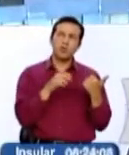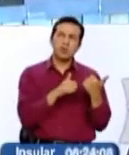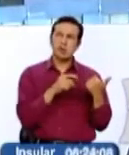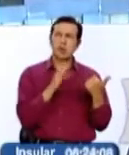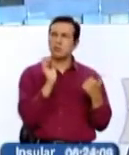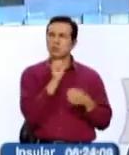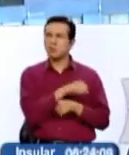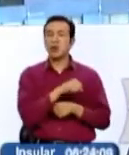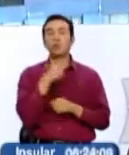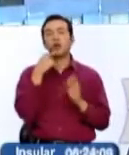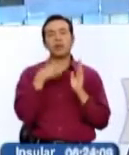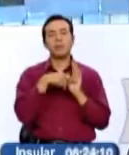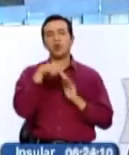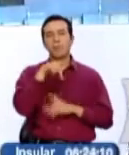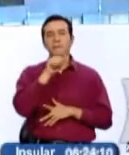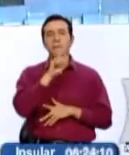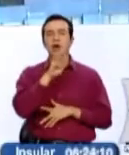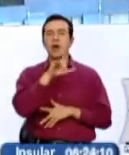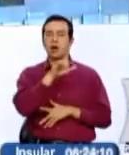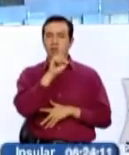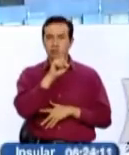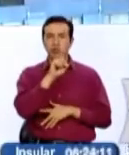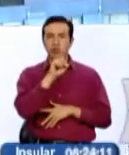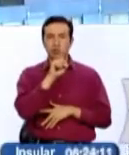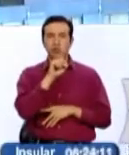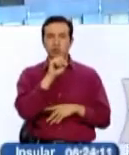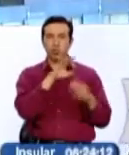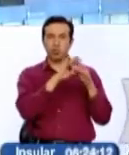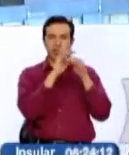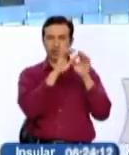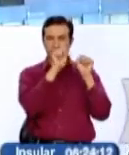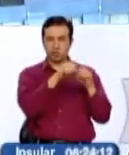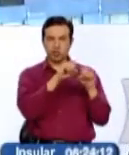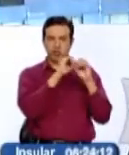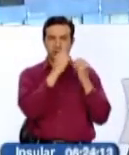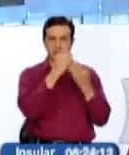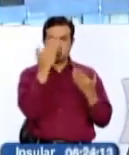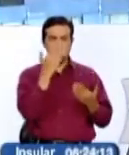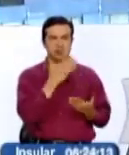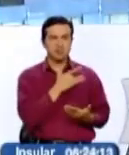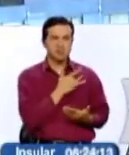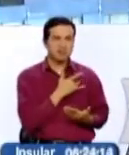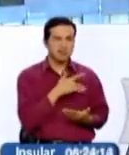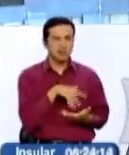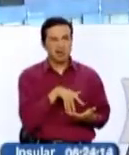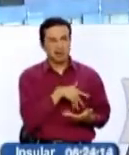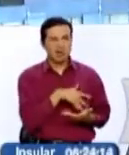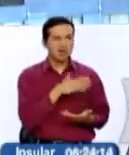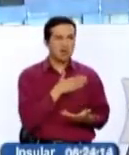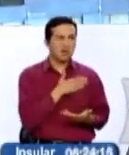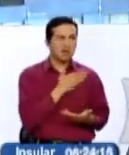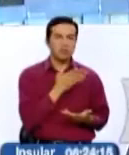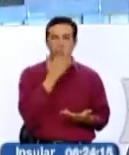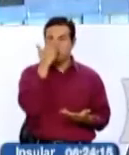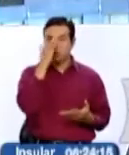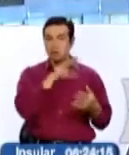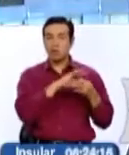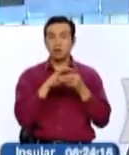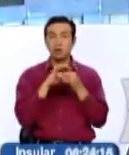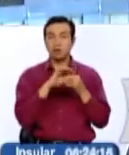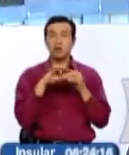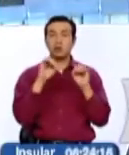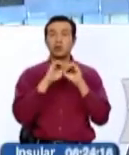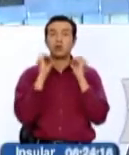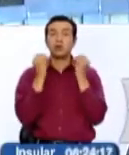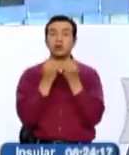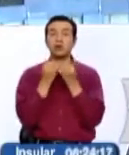Iglesias de Unidos Podemos ha dejado una huella de inseguridad porque estaba aliado sobre todo a los